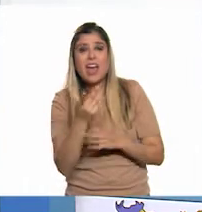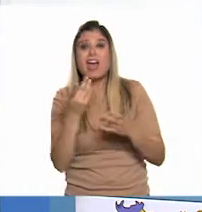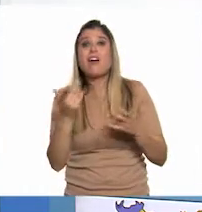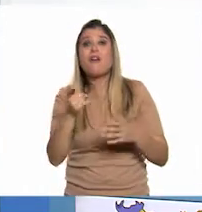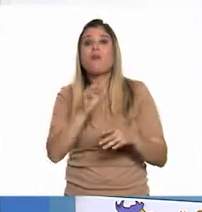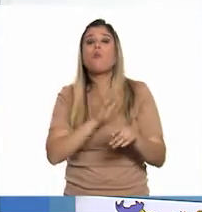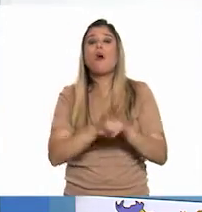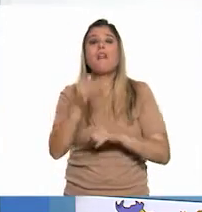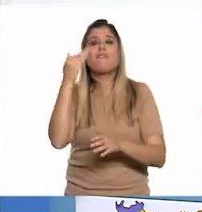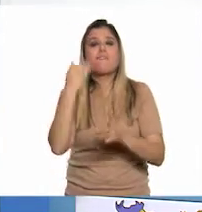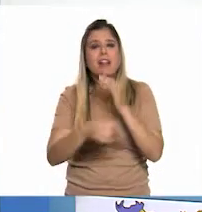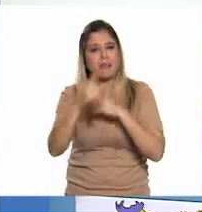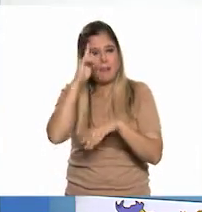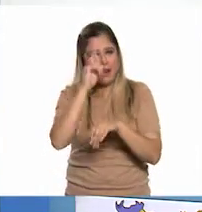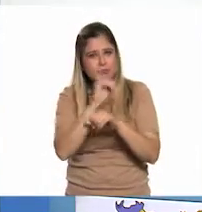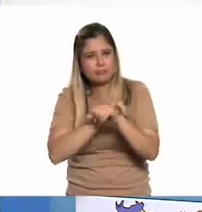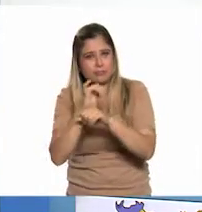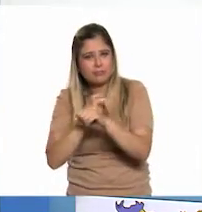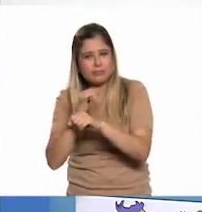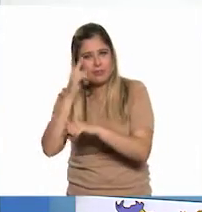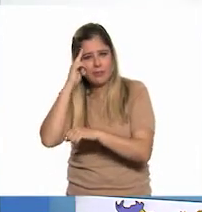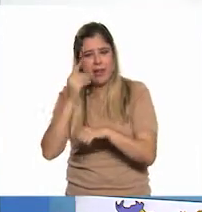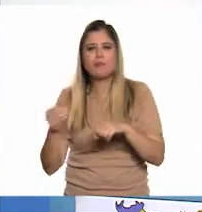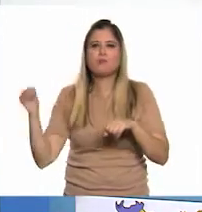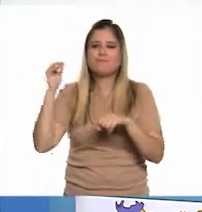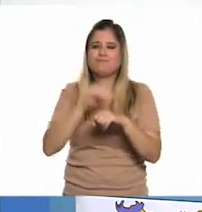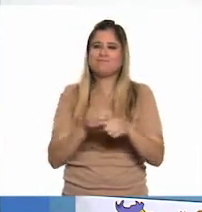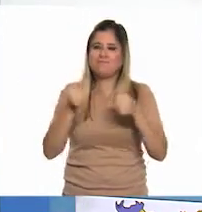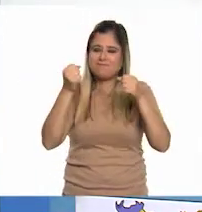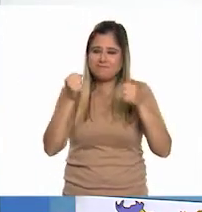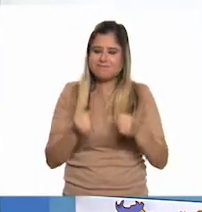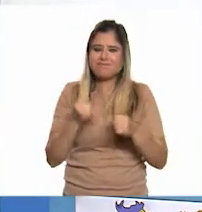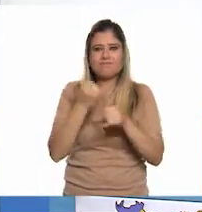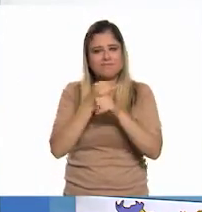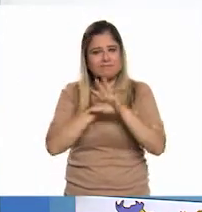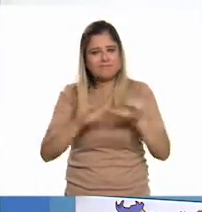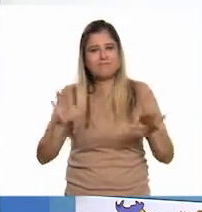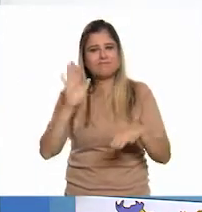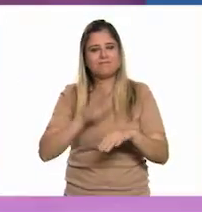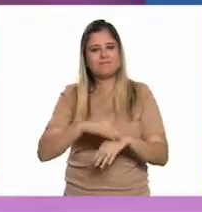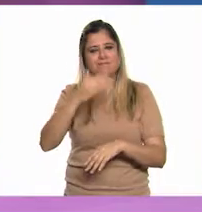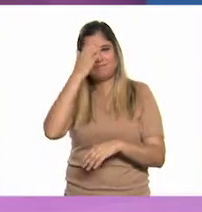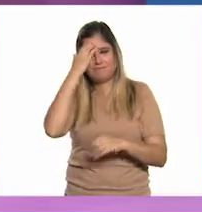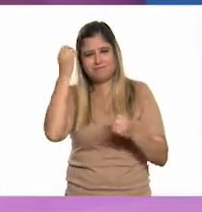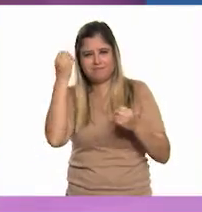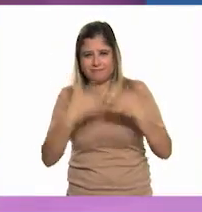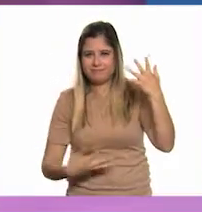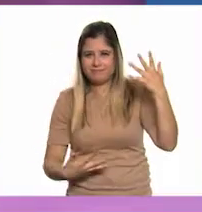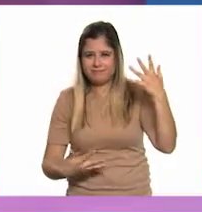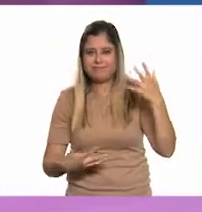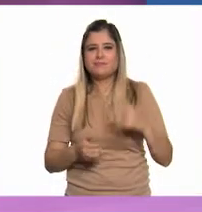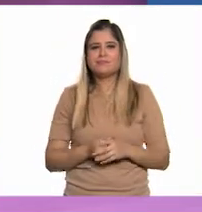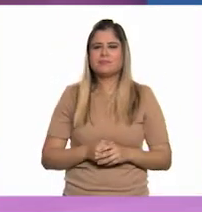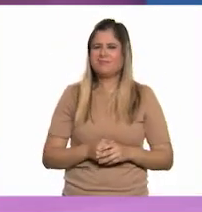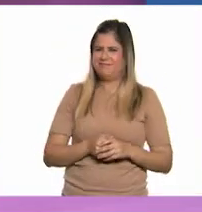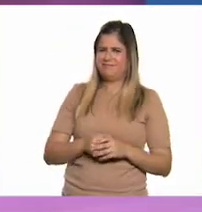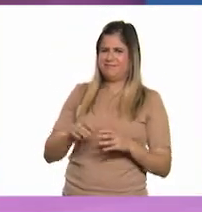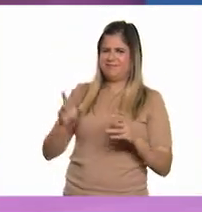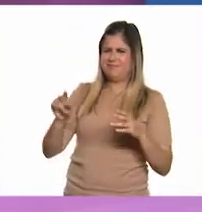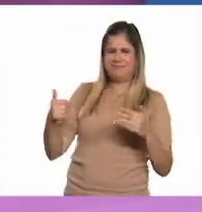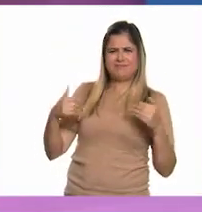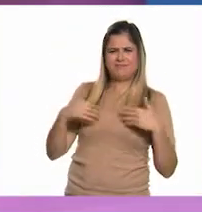nos haría falta indagar para fundamentar nuestro conocimiento y ampliarlo. No entiendo.